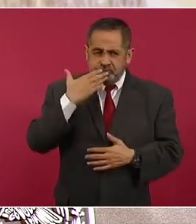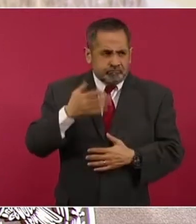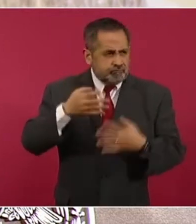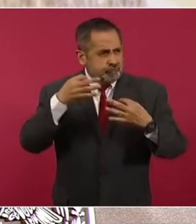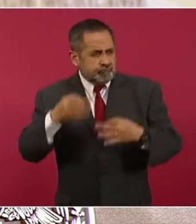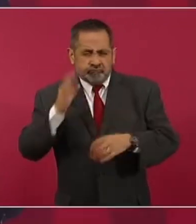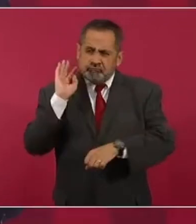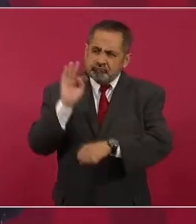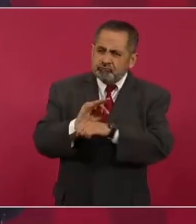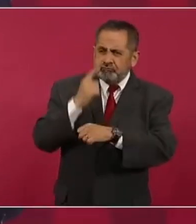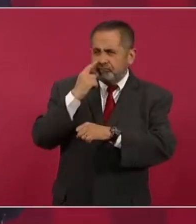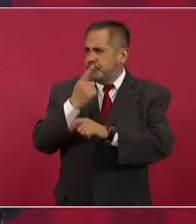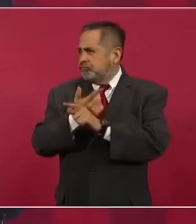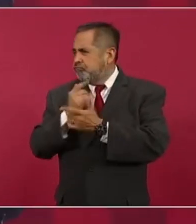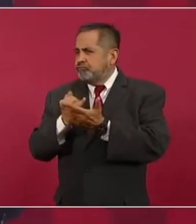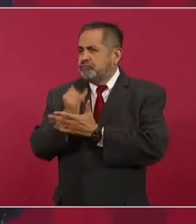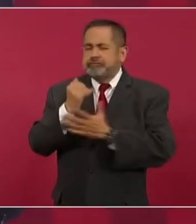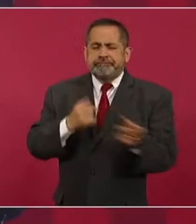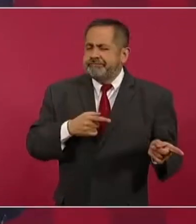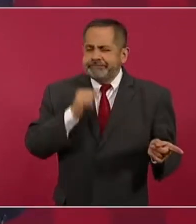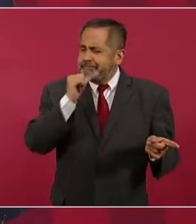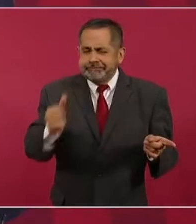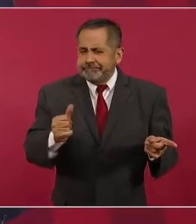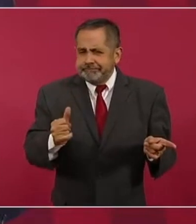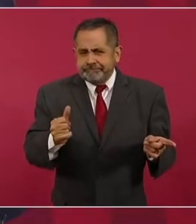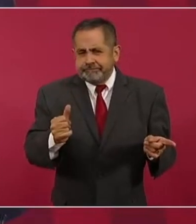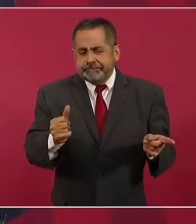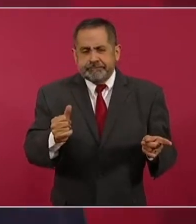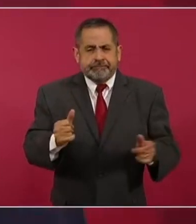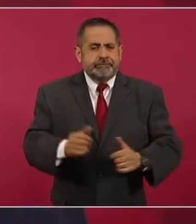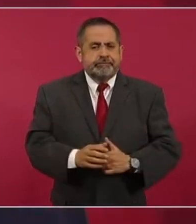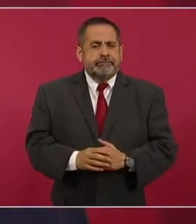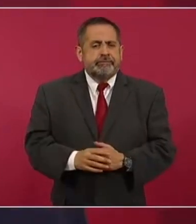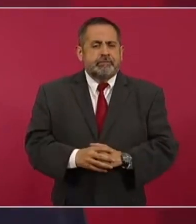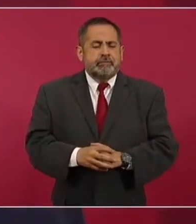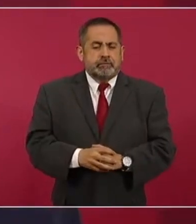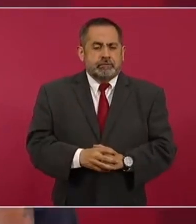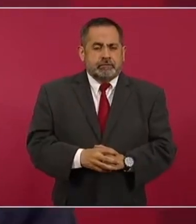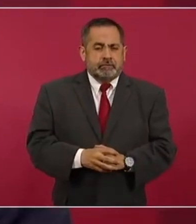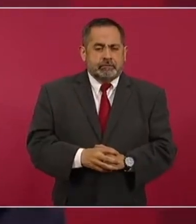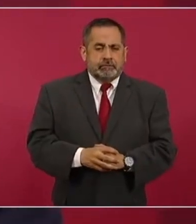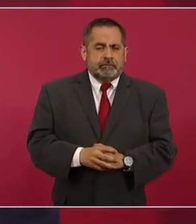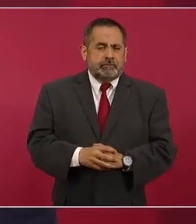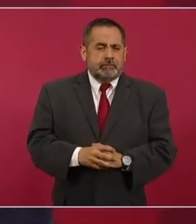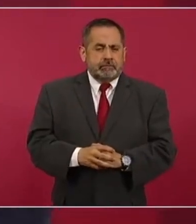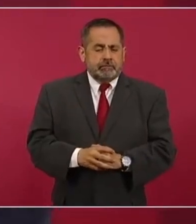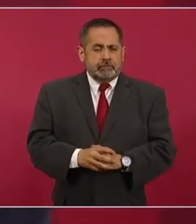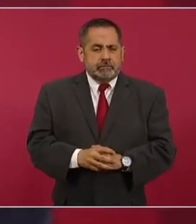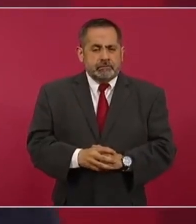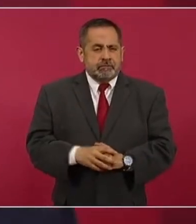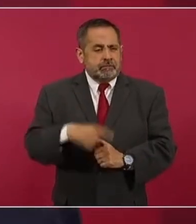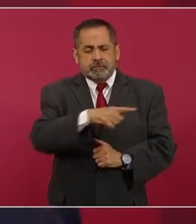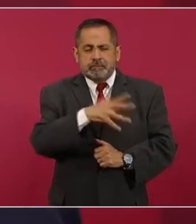es una postura